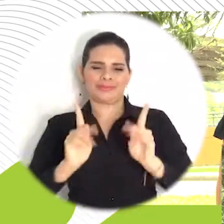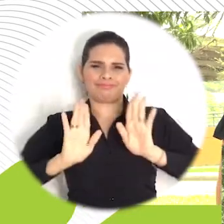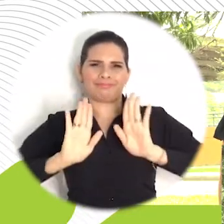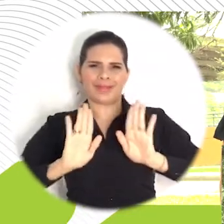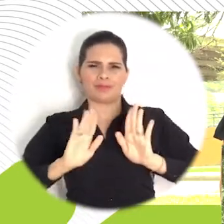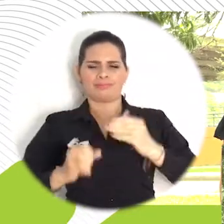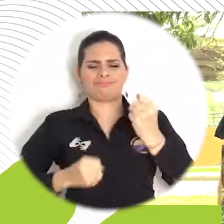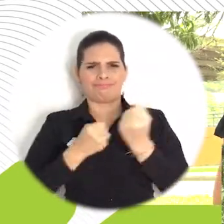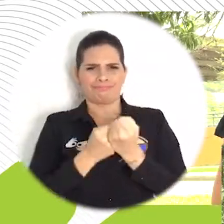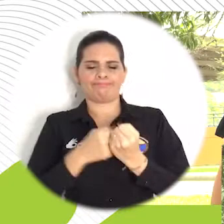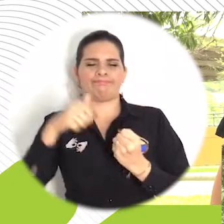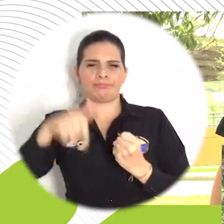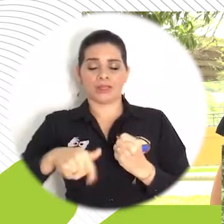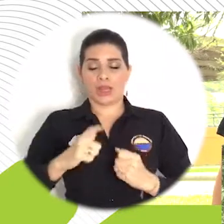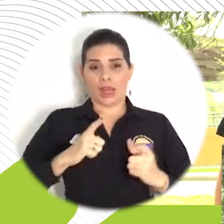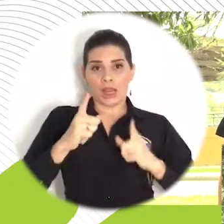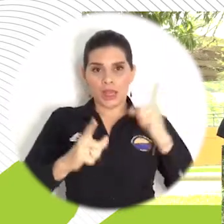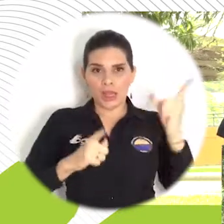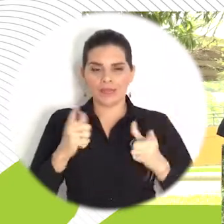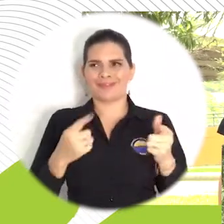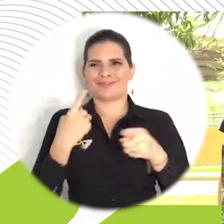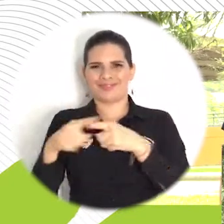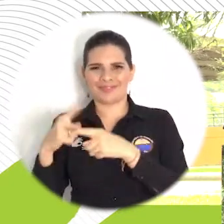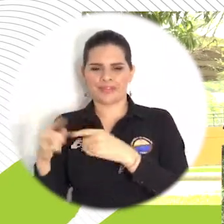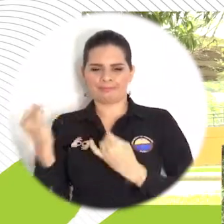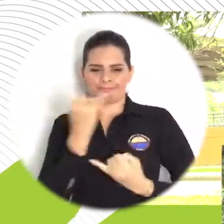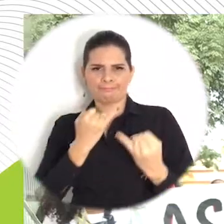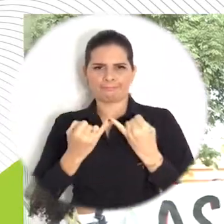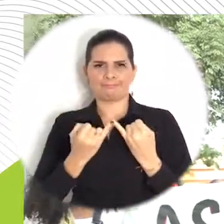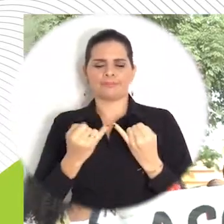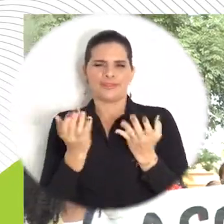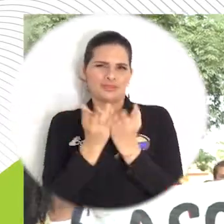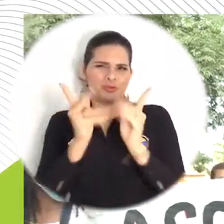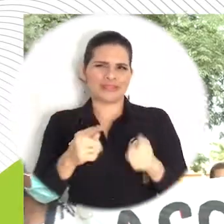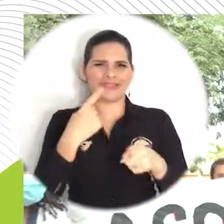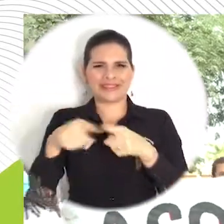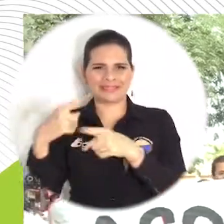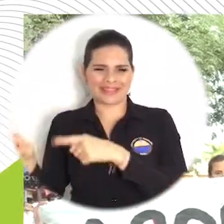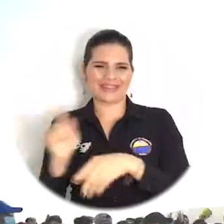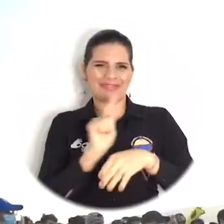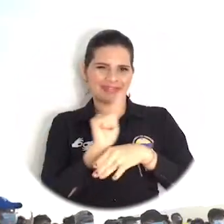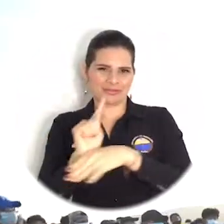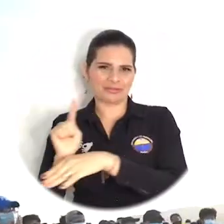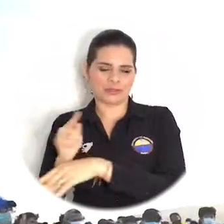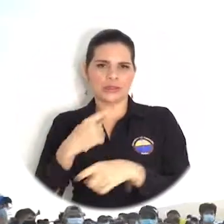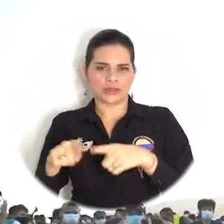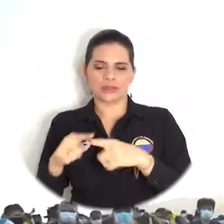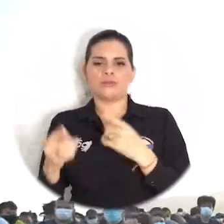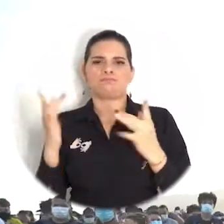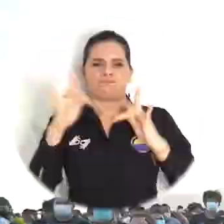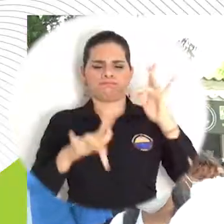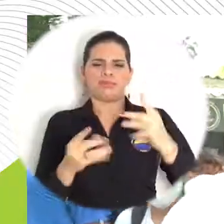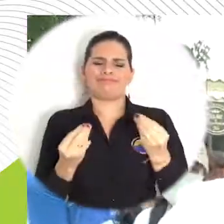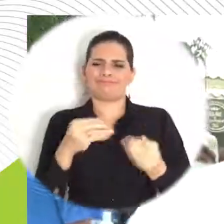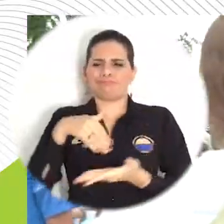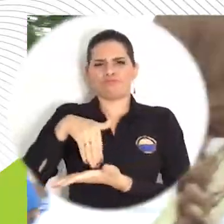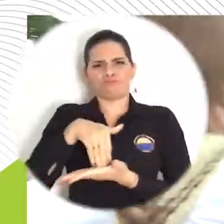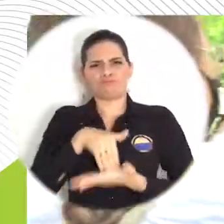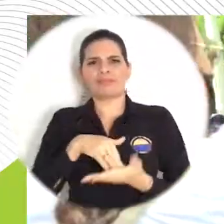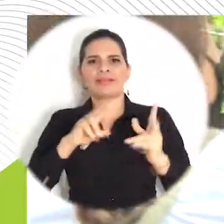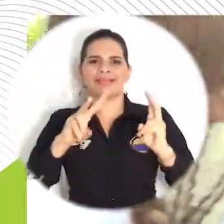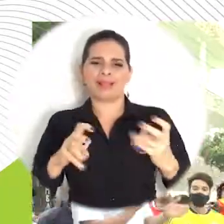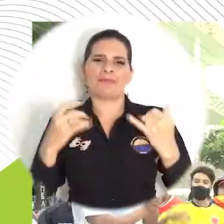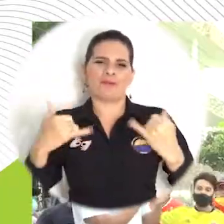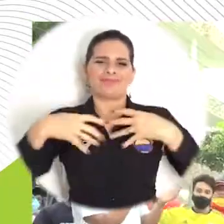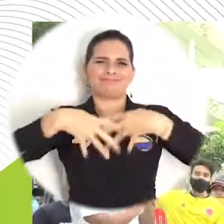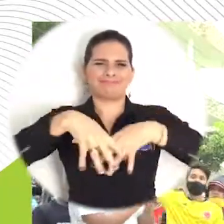Alma Mater, en la que líderes, representantes y demás educandos de todos los programas académicos sentaron su posición frente a la coyuntura nacional